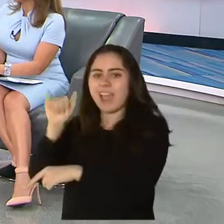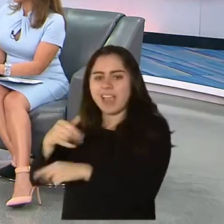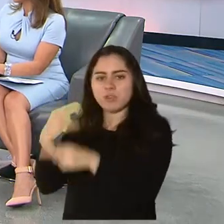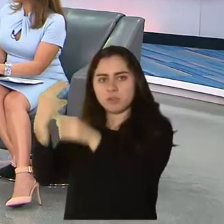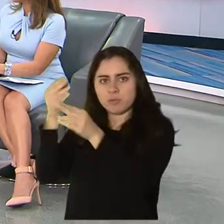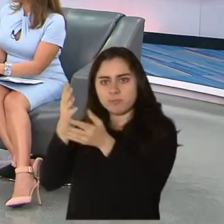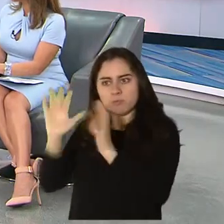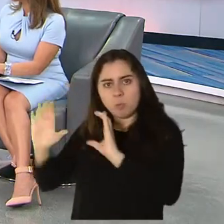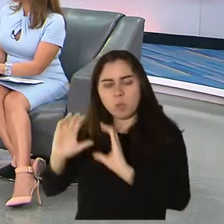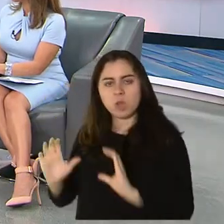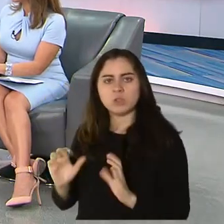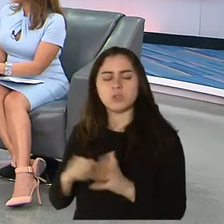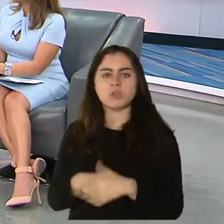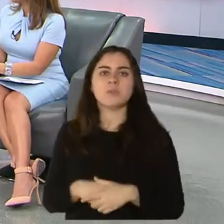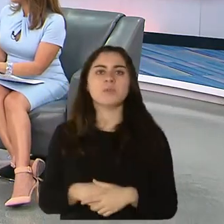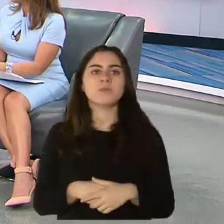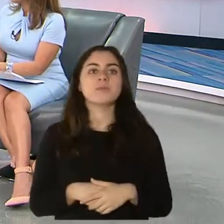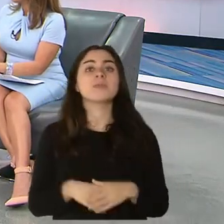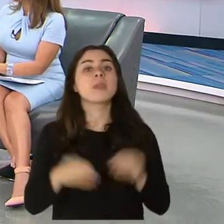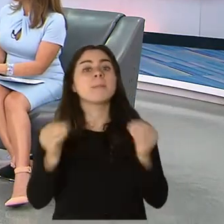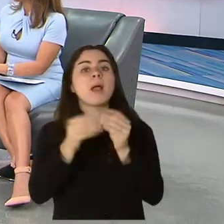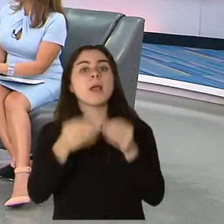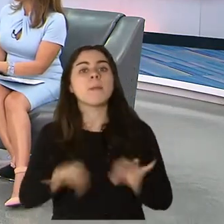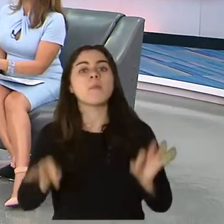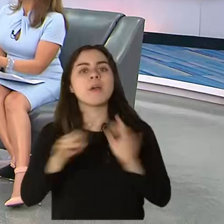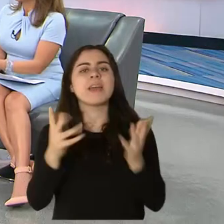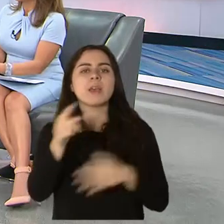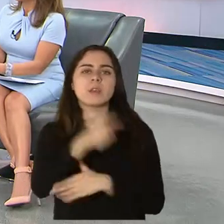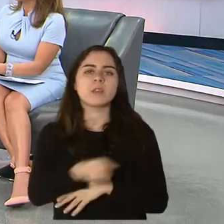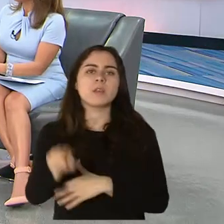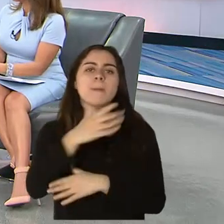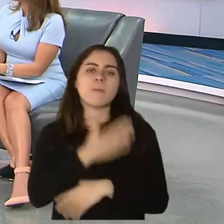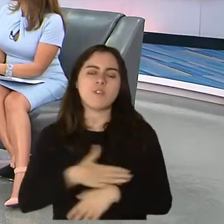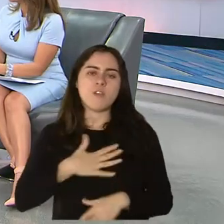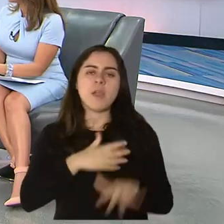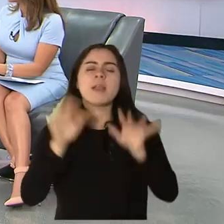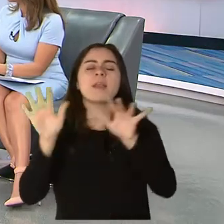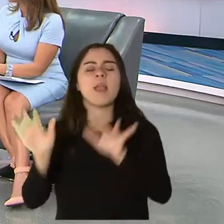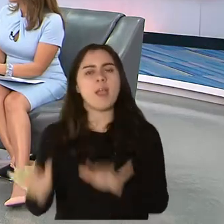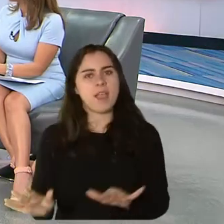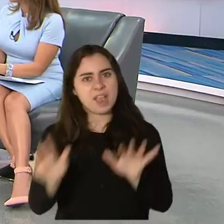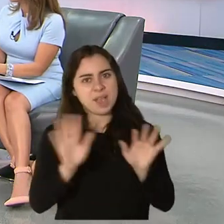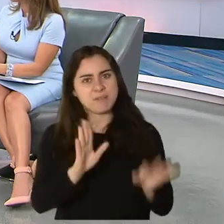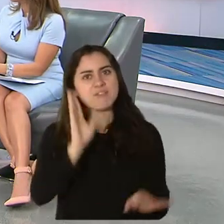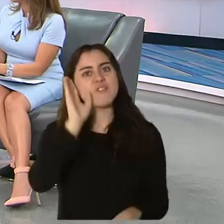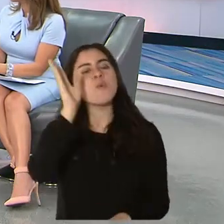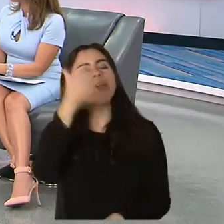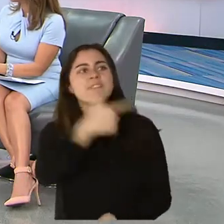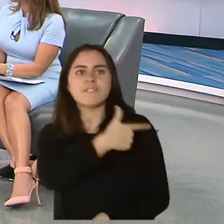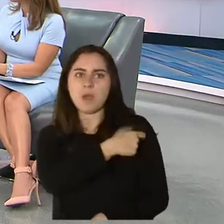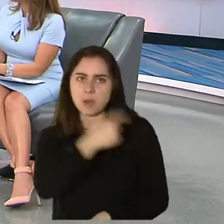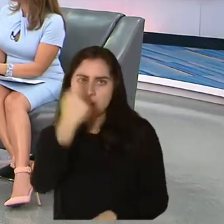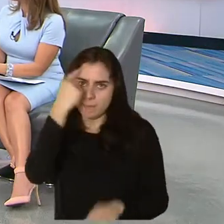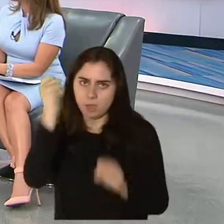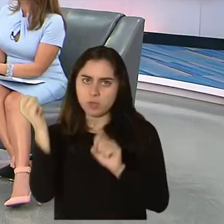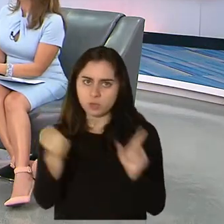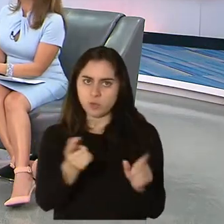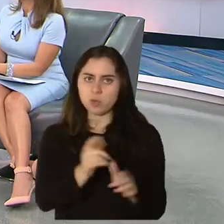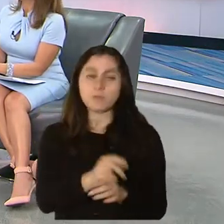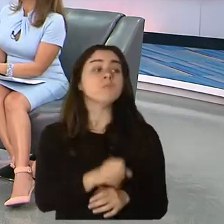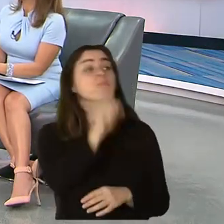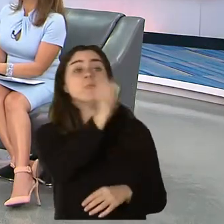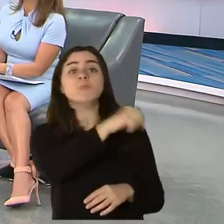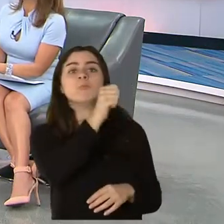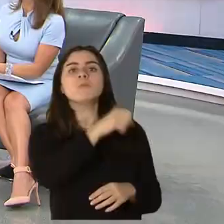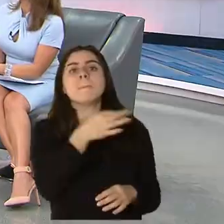importante aquí es que haya calma y que van a llegar las vacunas para todas estas poblaciones. Las vacunas están llegando.